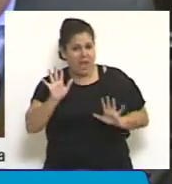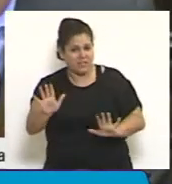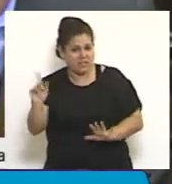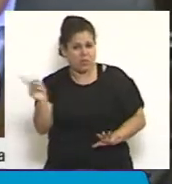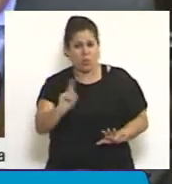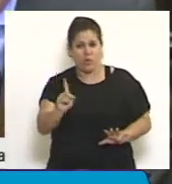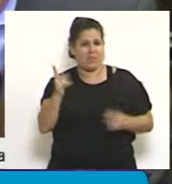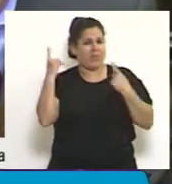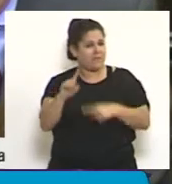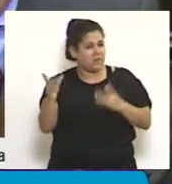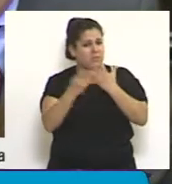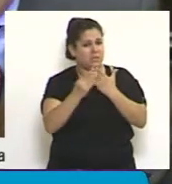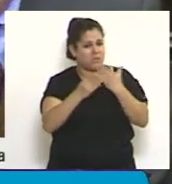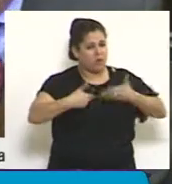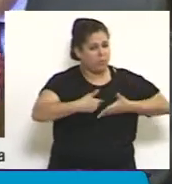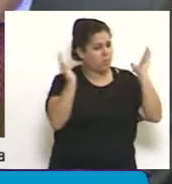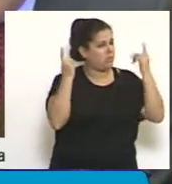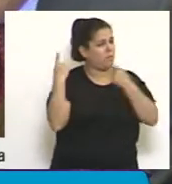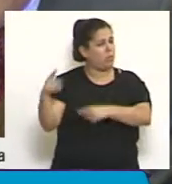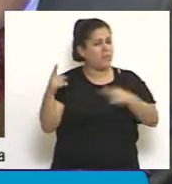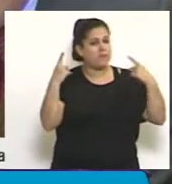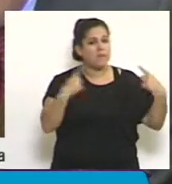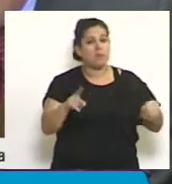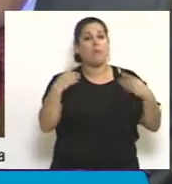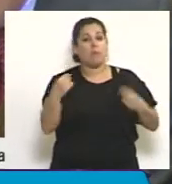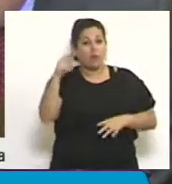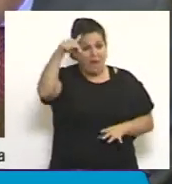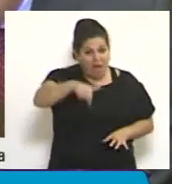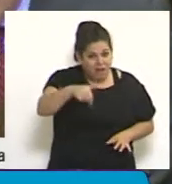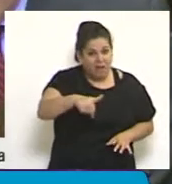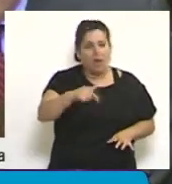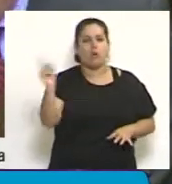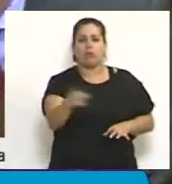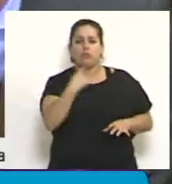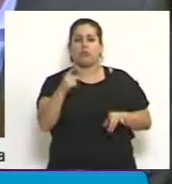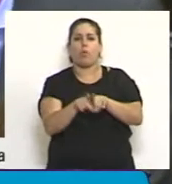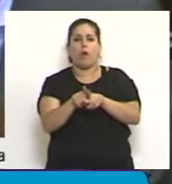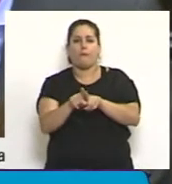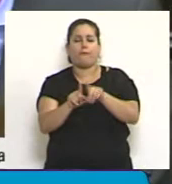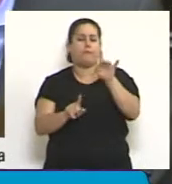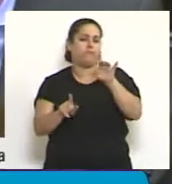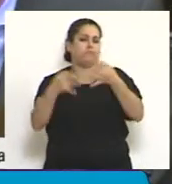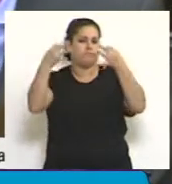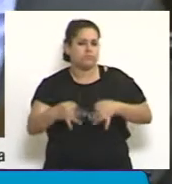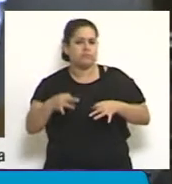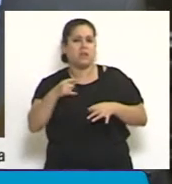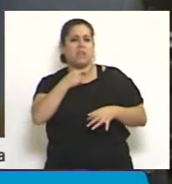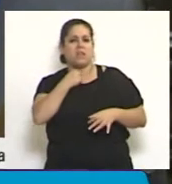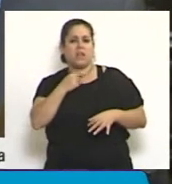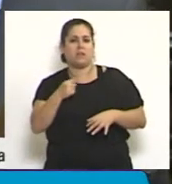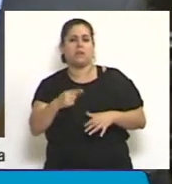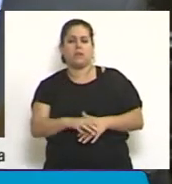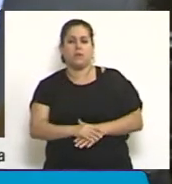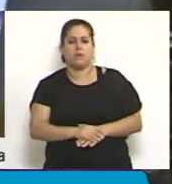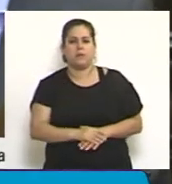ministerio público, porque aquí estamos formando clarísimamente un despota,